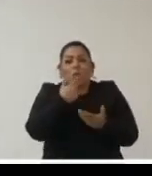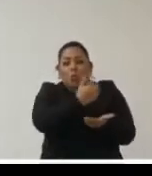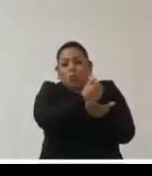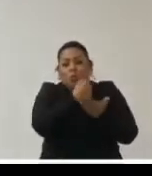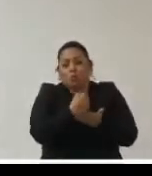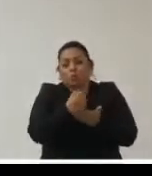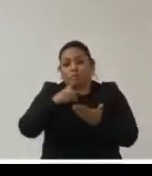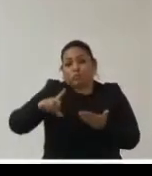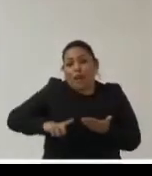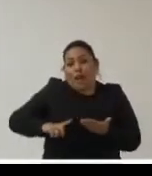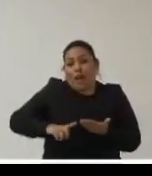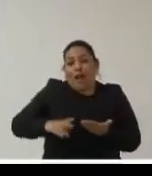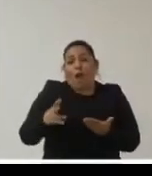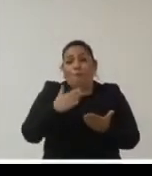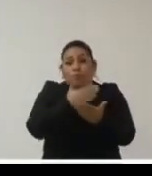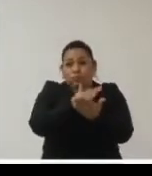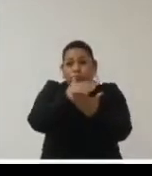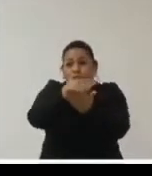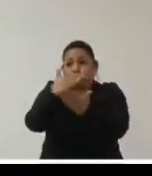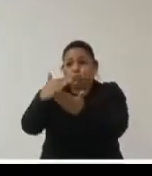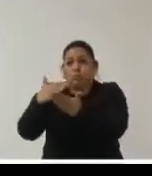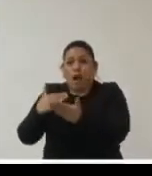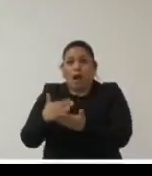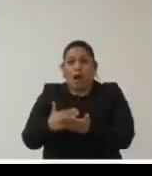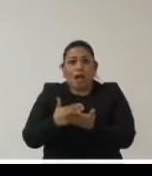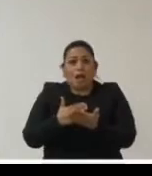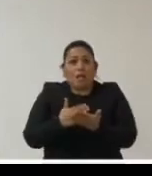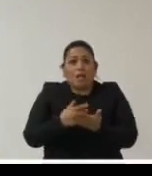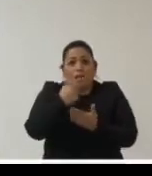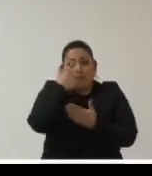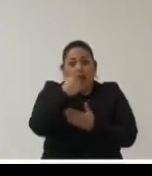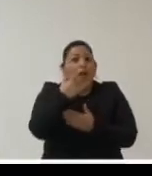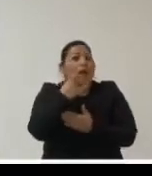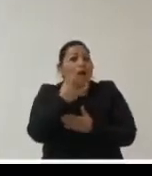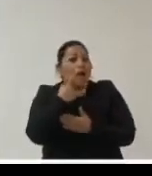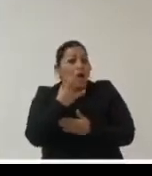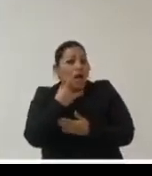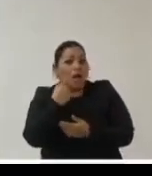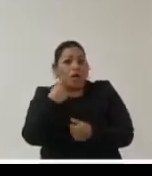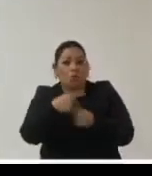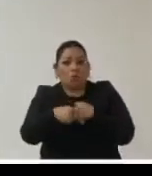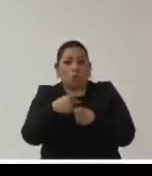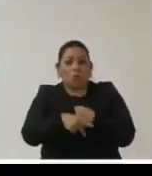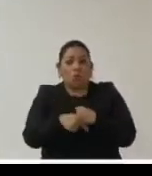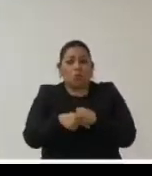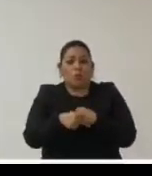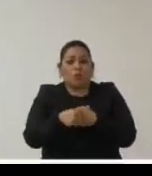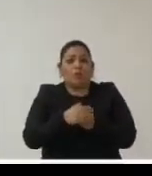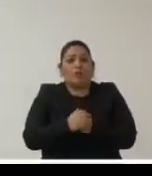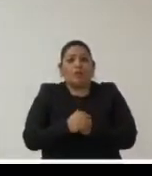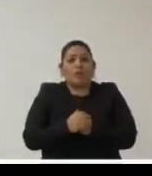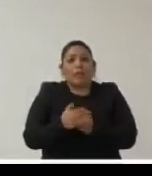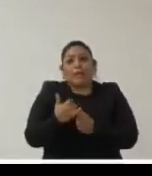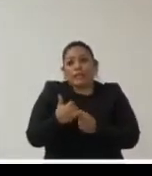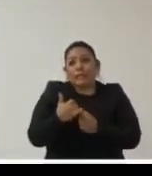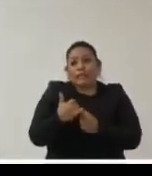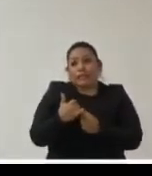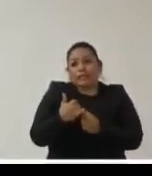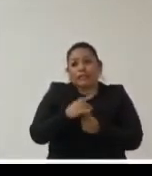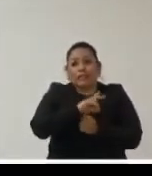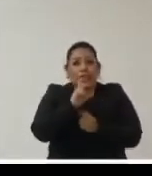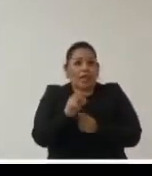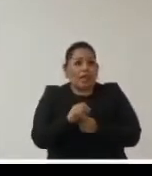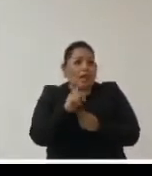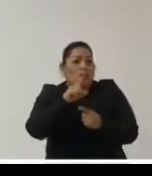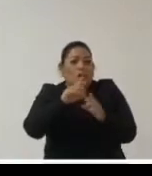públicos que se dispongan a mitigar el riesgo a contener el riesgo y a subsanar los